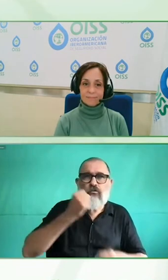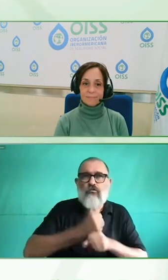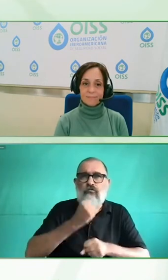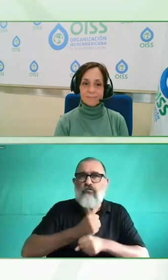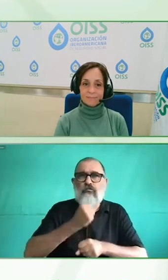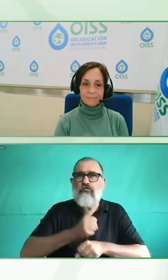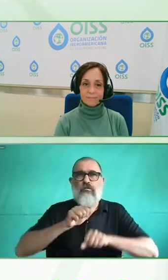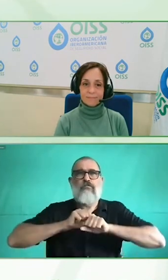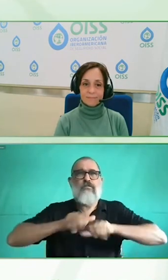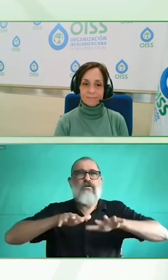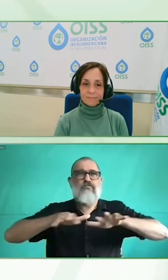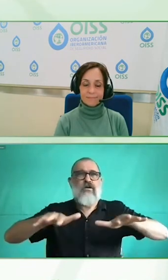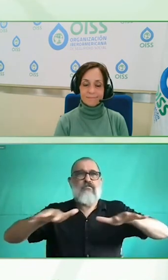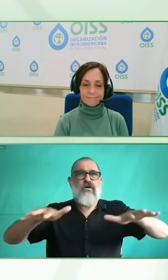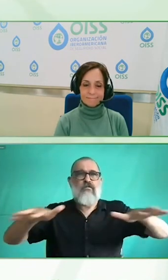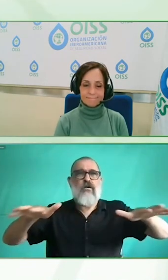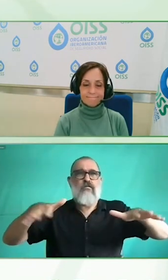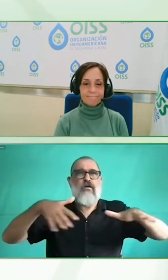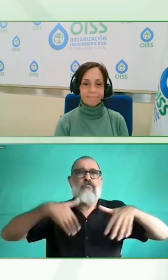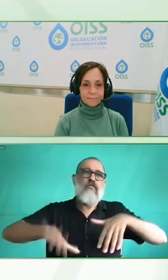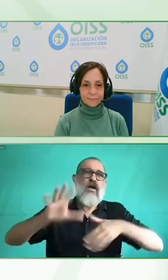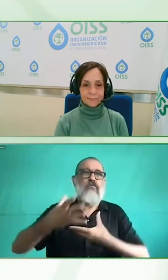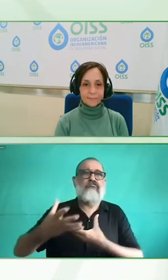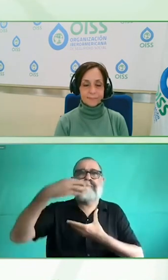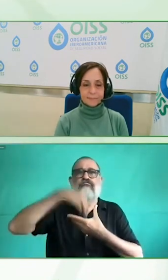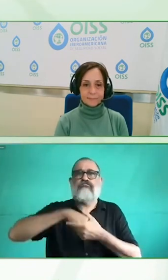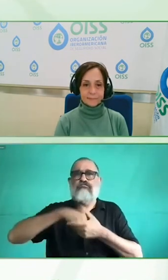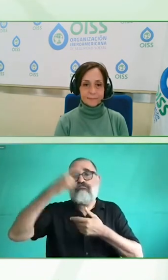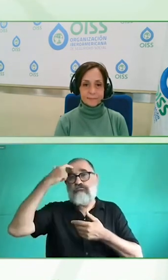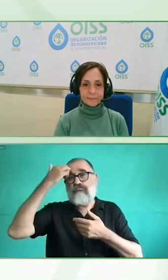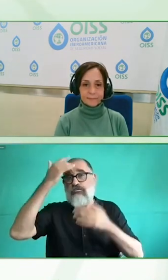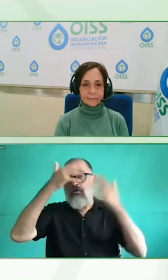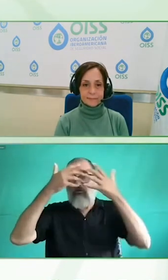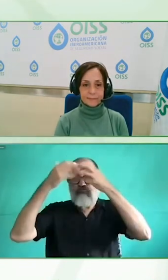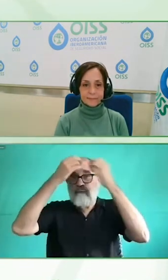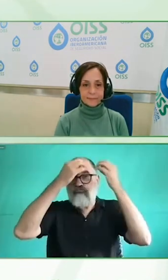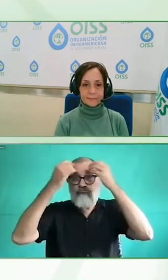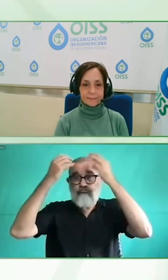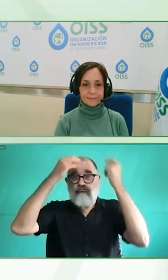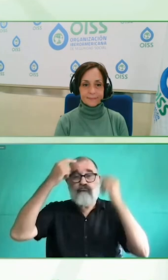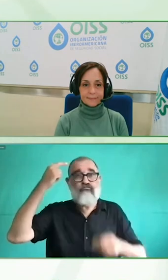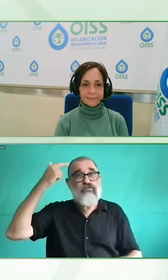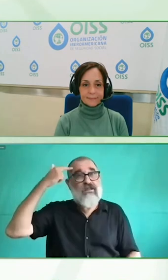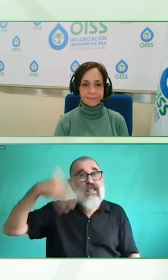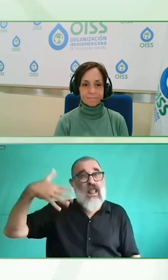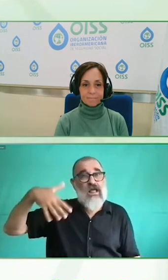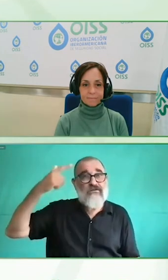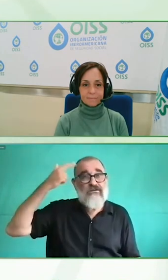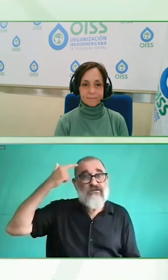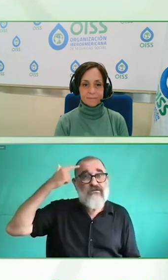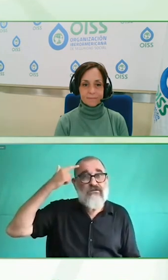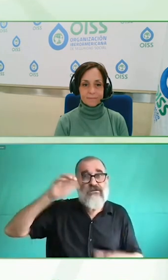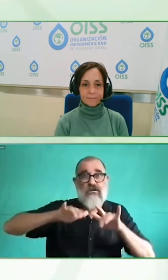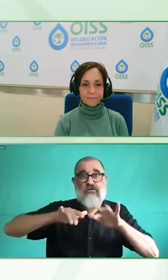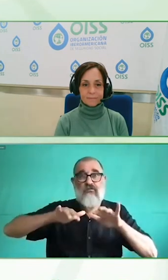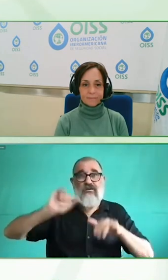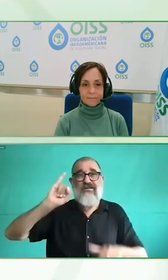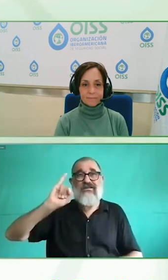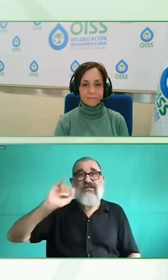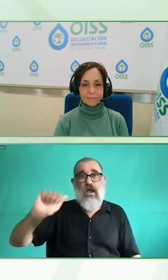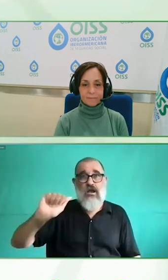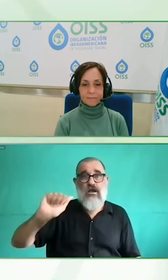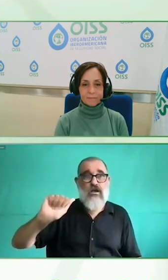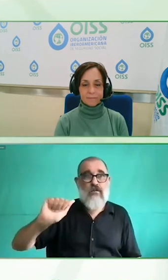al reclutador aquello que le gusta yendo fuera de la discapacidad hay algoritmos que aprendieron a no mostrar